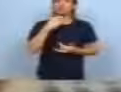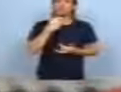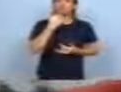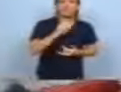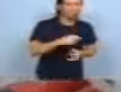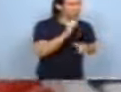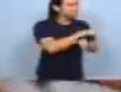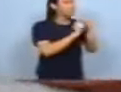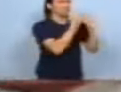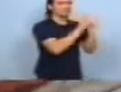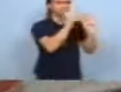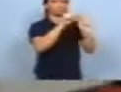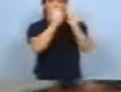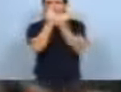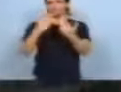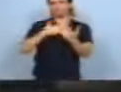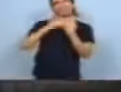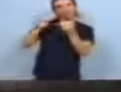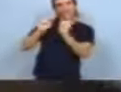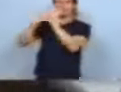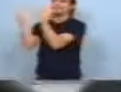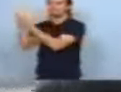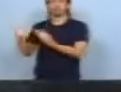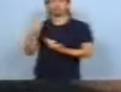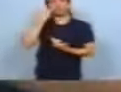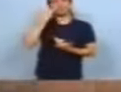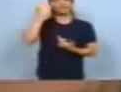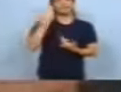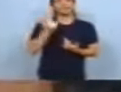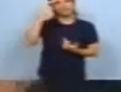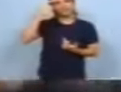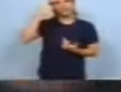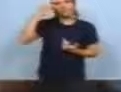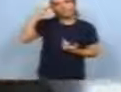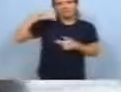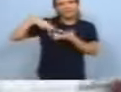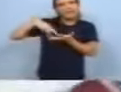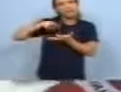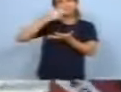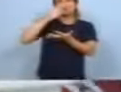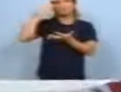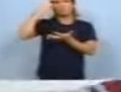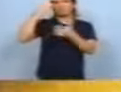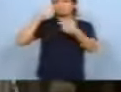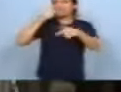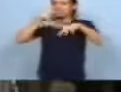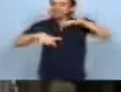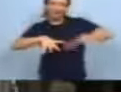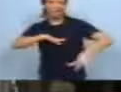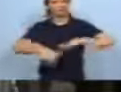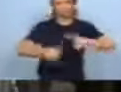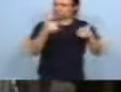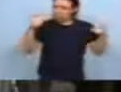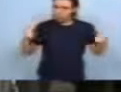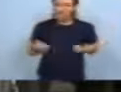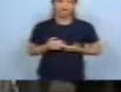habitación es la tuya también. Tener que caminar sin barro, digamos, ¿viste?